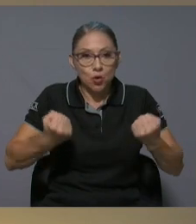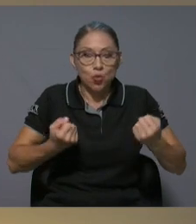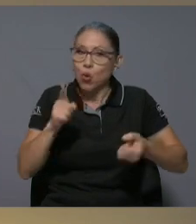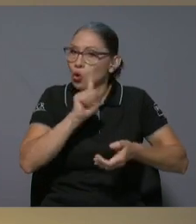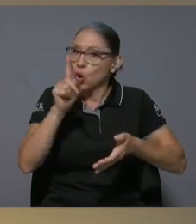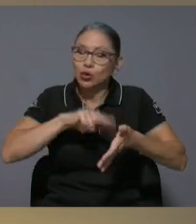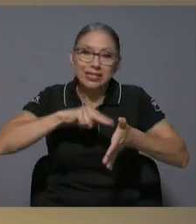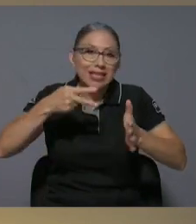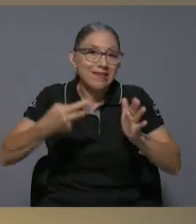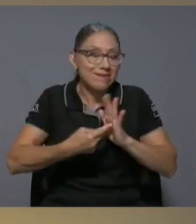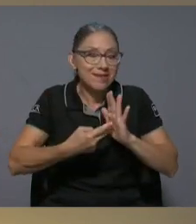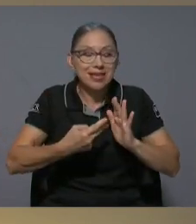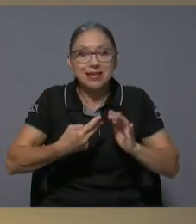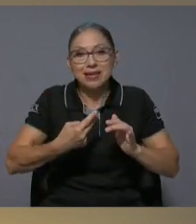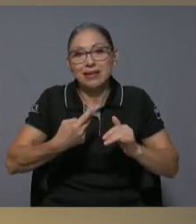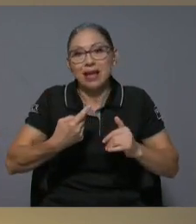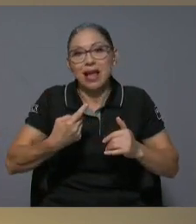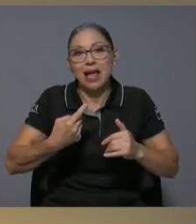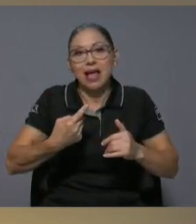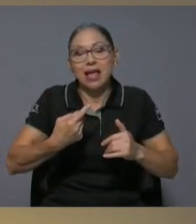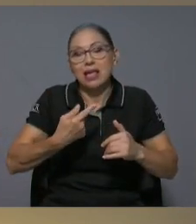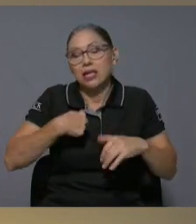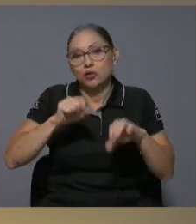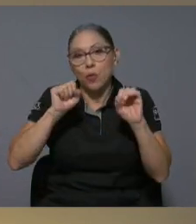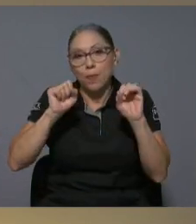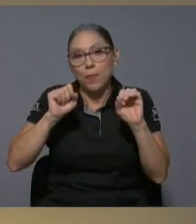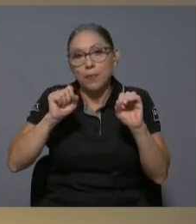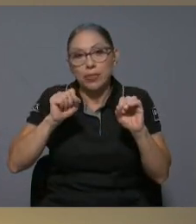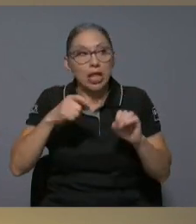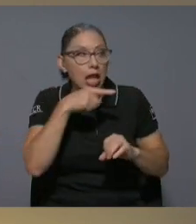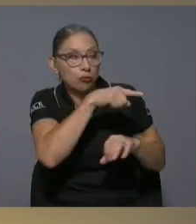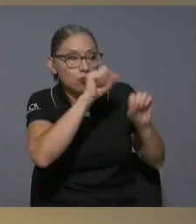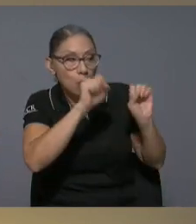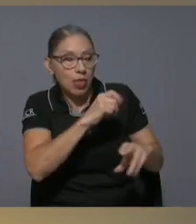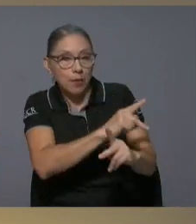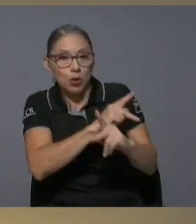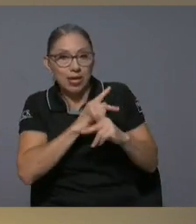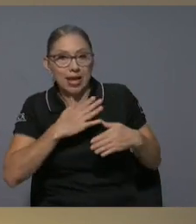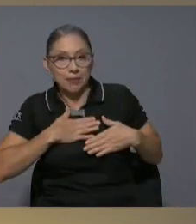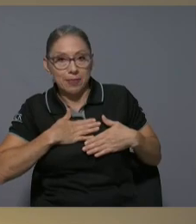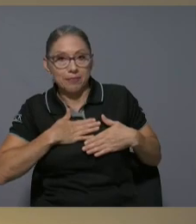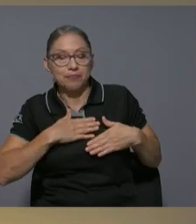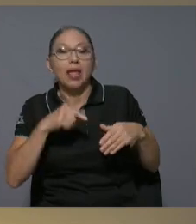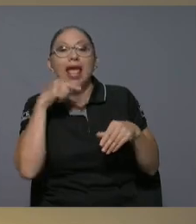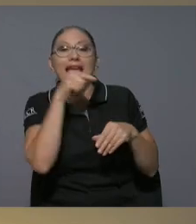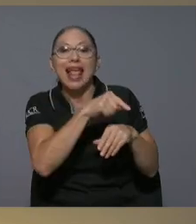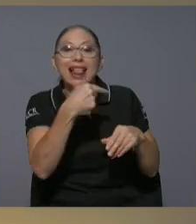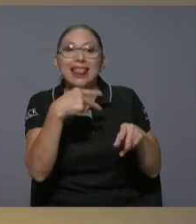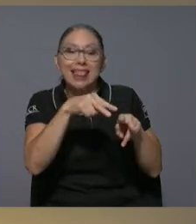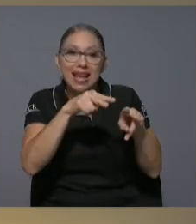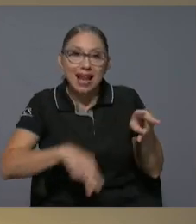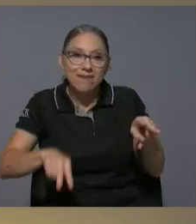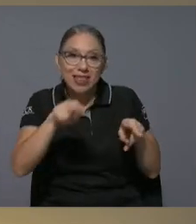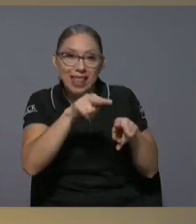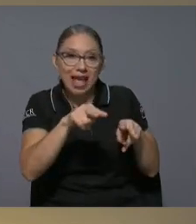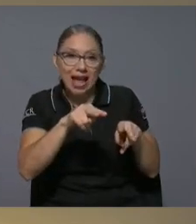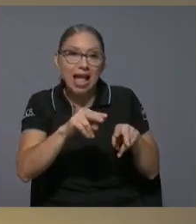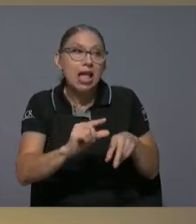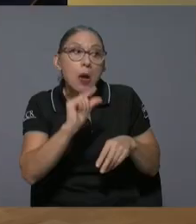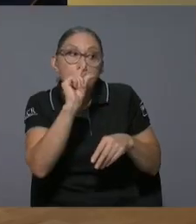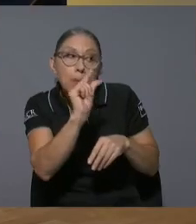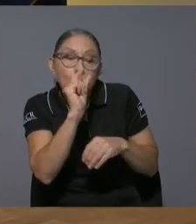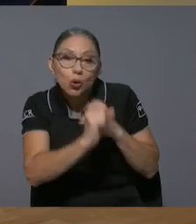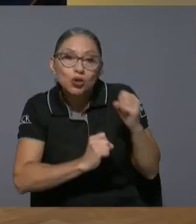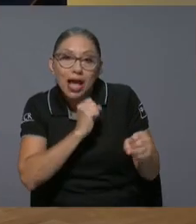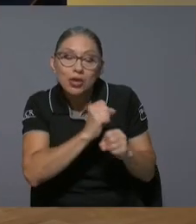de que me pueda proteger don Federico él tiene la ventaja de que por pocos años me va a tener que proteger a mí pero